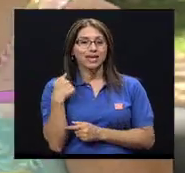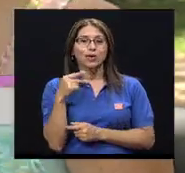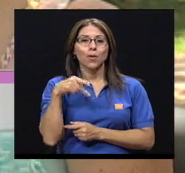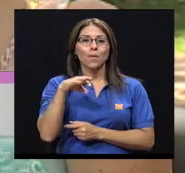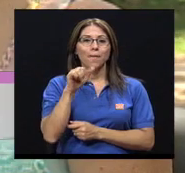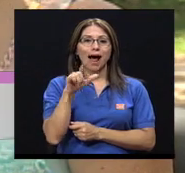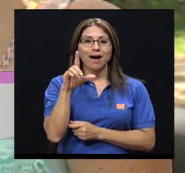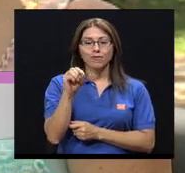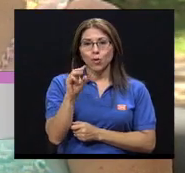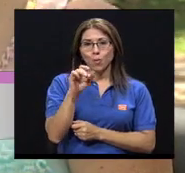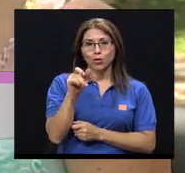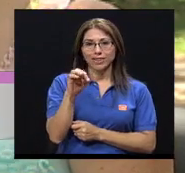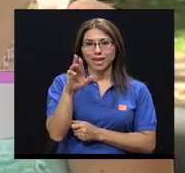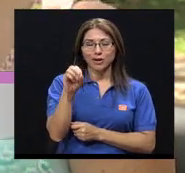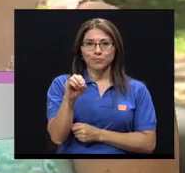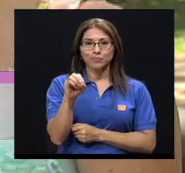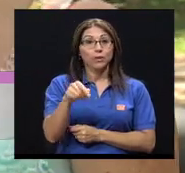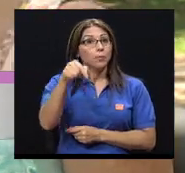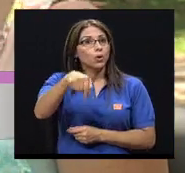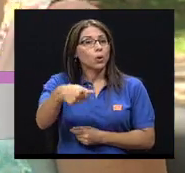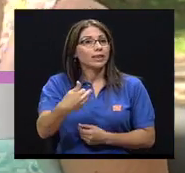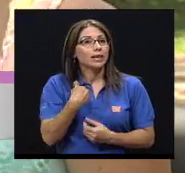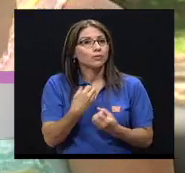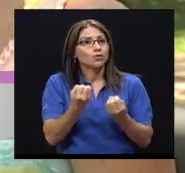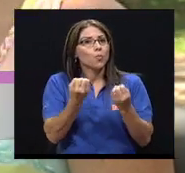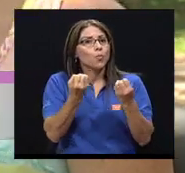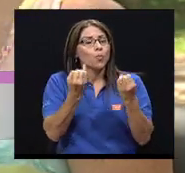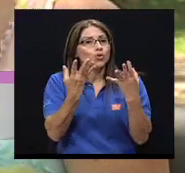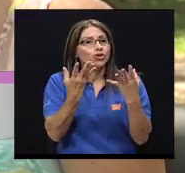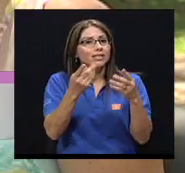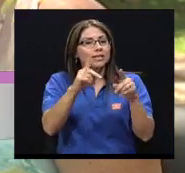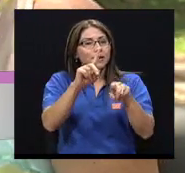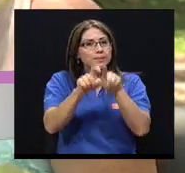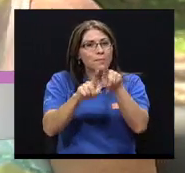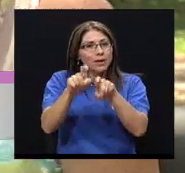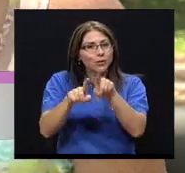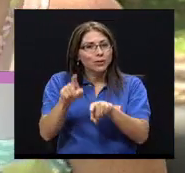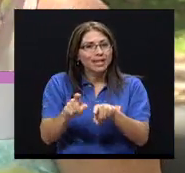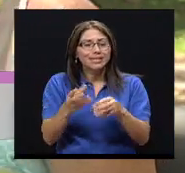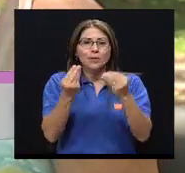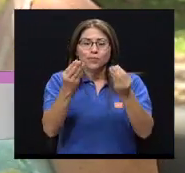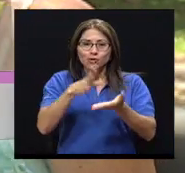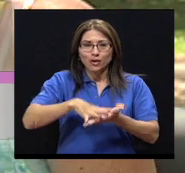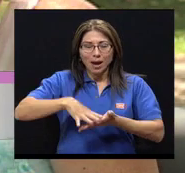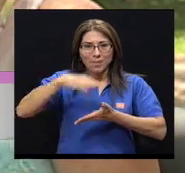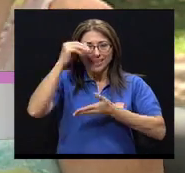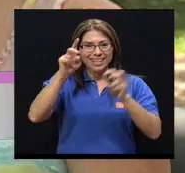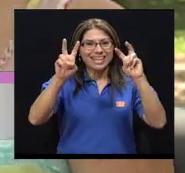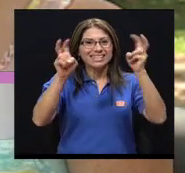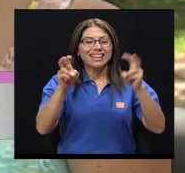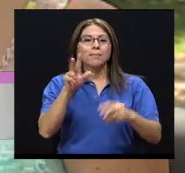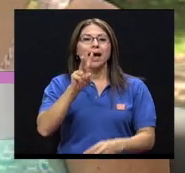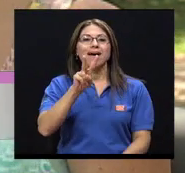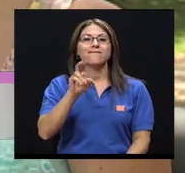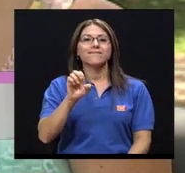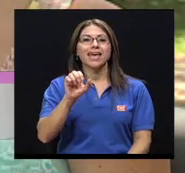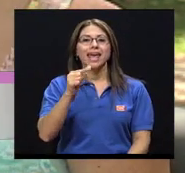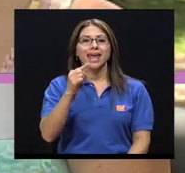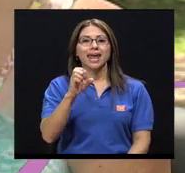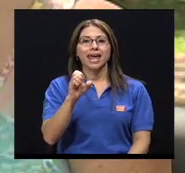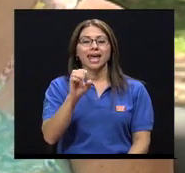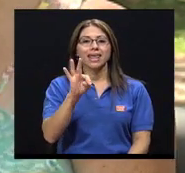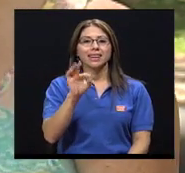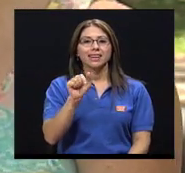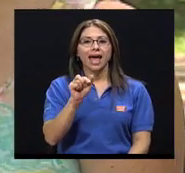hoy definitivamente, Pablo, tenemos muchísimas preguntas también y mucho que aprender sobre este tema del vegetarianismo, porque definitivamente que muchas